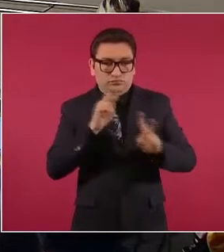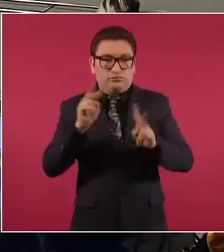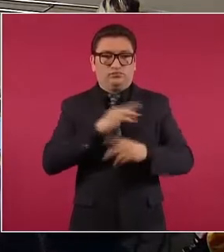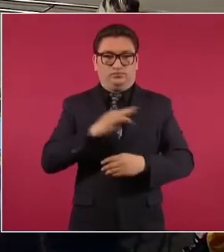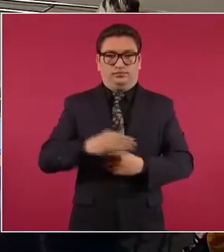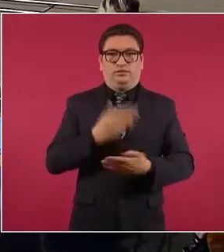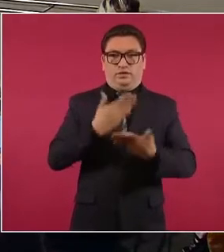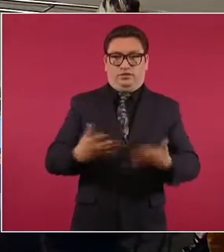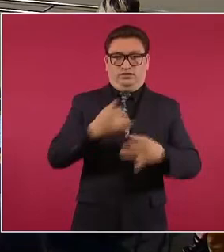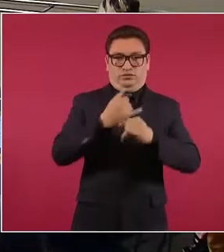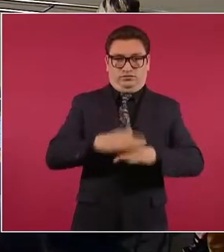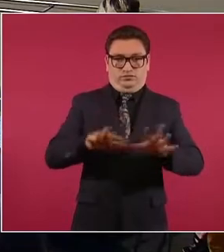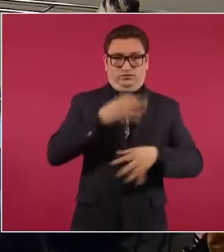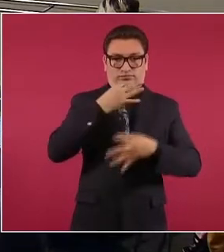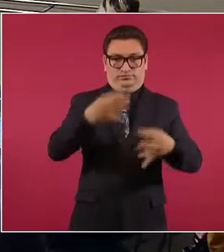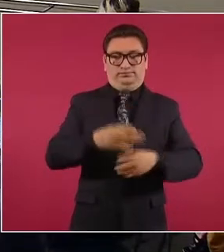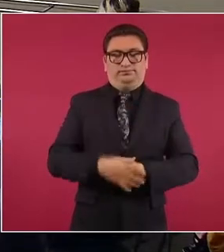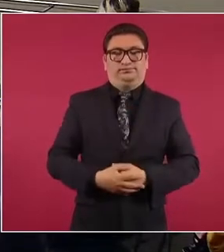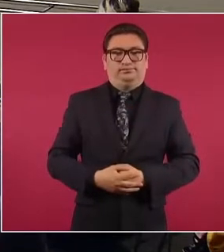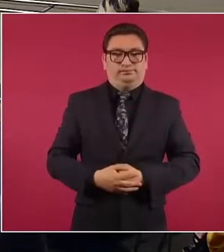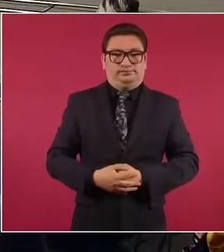ahora con el informe semanal.